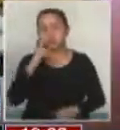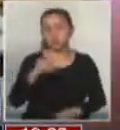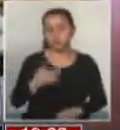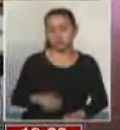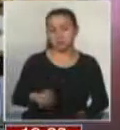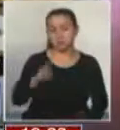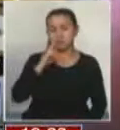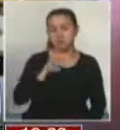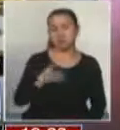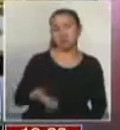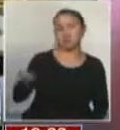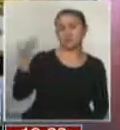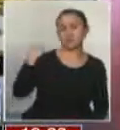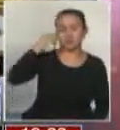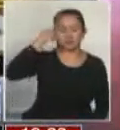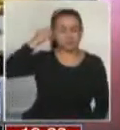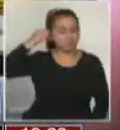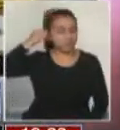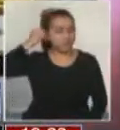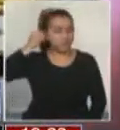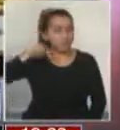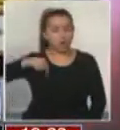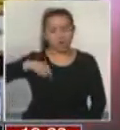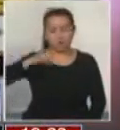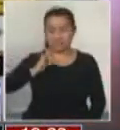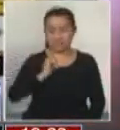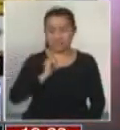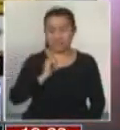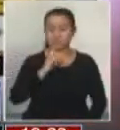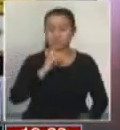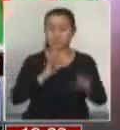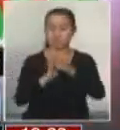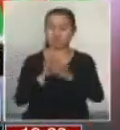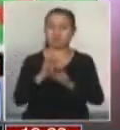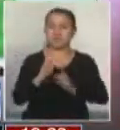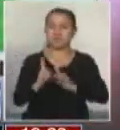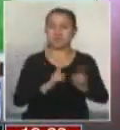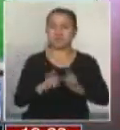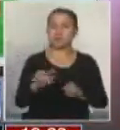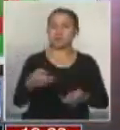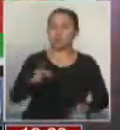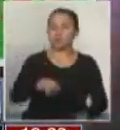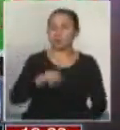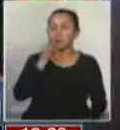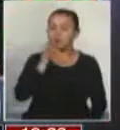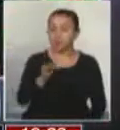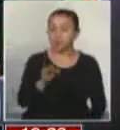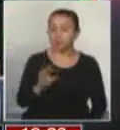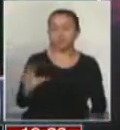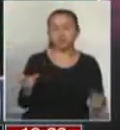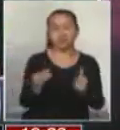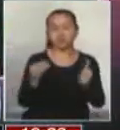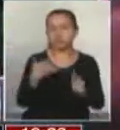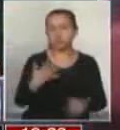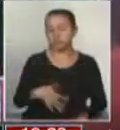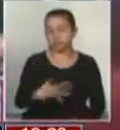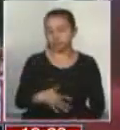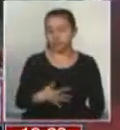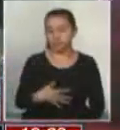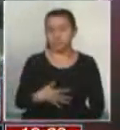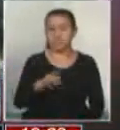ya es mirar hacia atrás. Lo importante es ahora sí vamos a tener una legislación, que le vuelvo a decir, Matilde, va a ser muy importante.